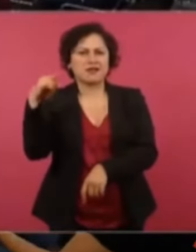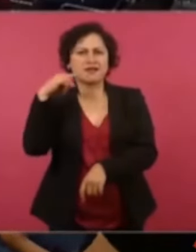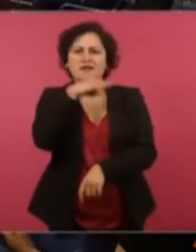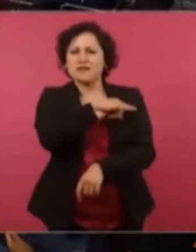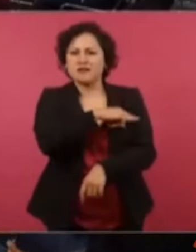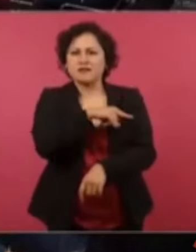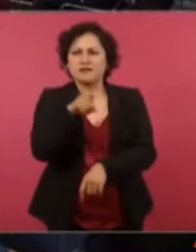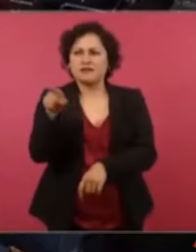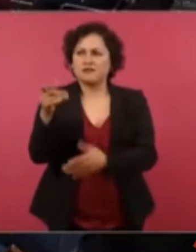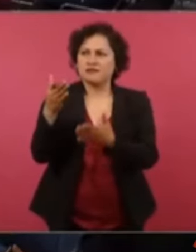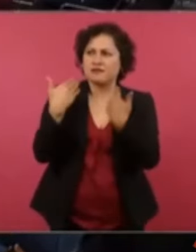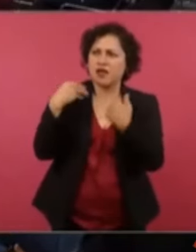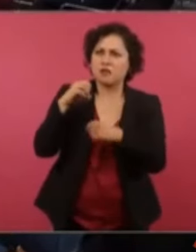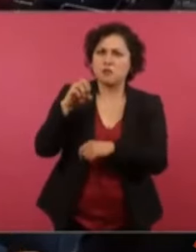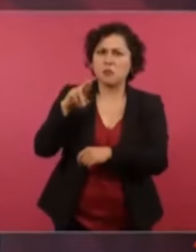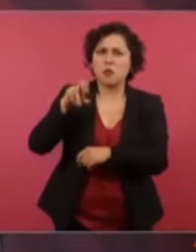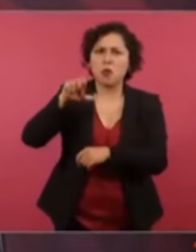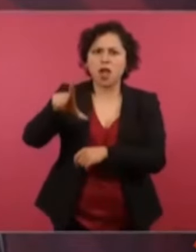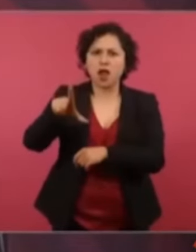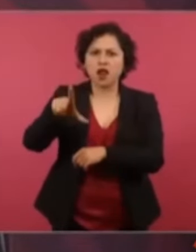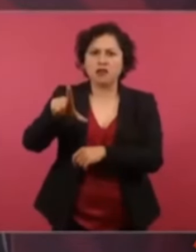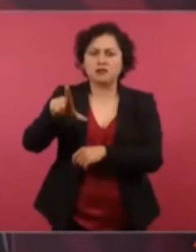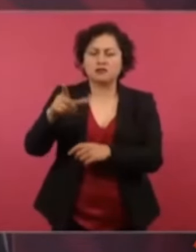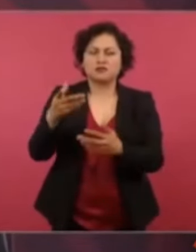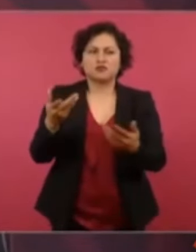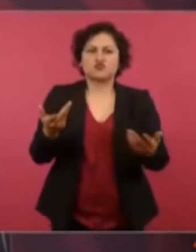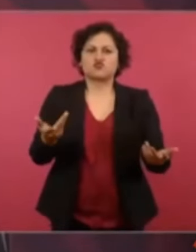si no se cuenta con el apoyo del pueblo.